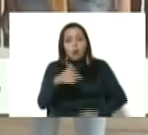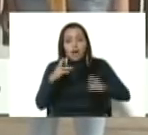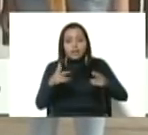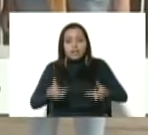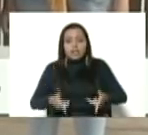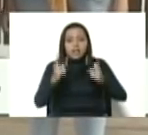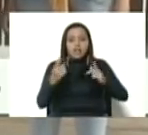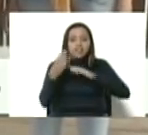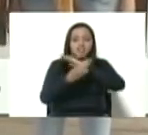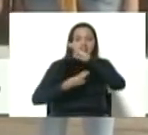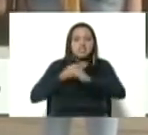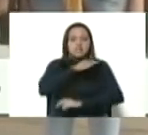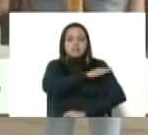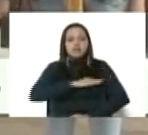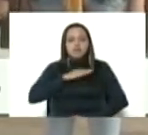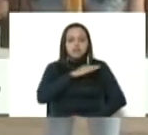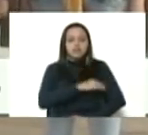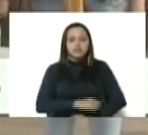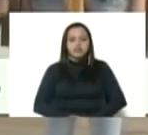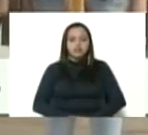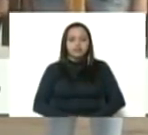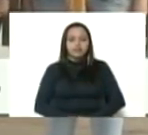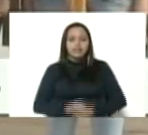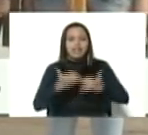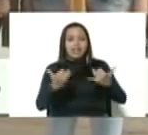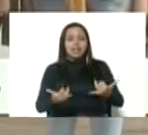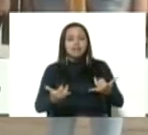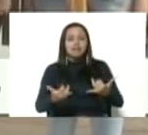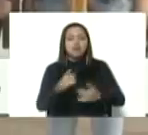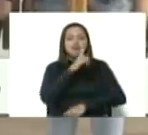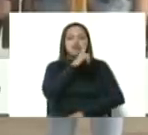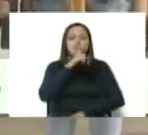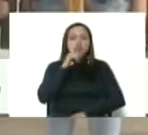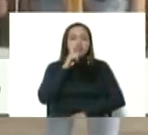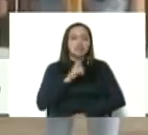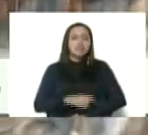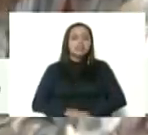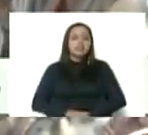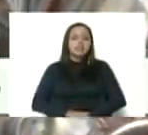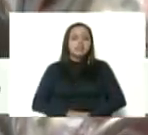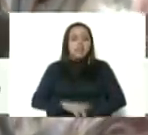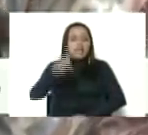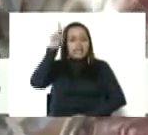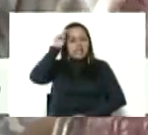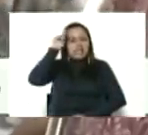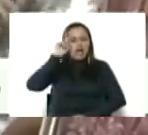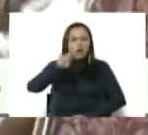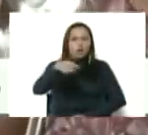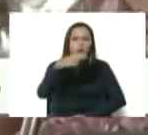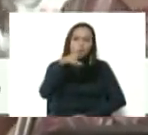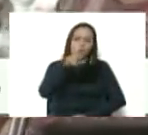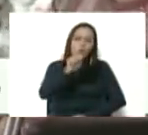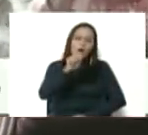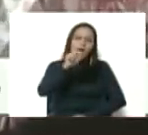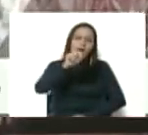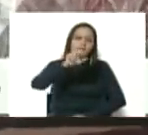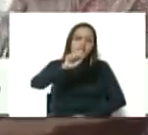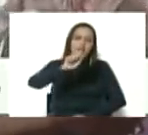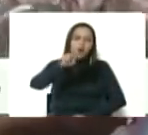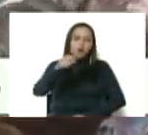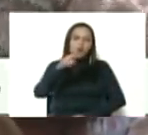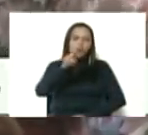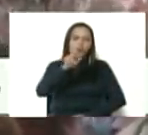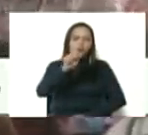esta base de misión que lleva por nombre Cacique Guanaguanay, uno de los hombres que lucharon